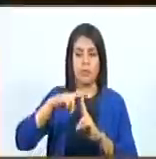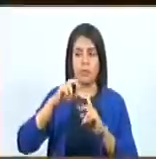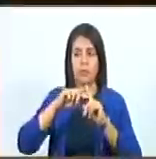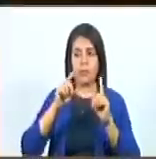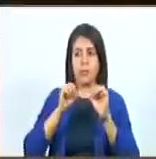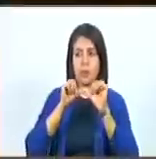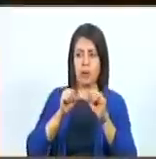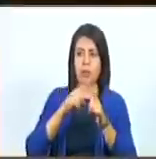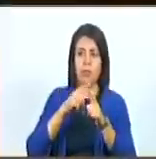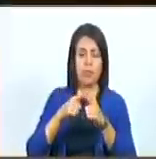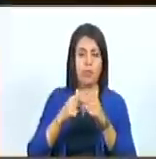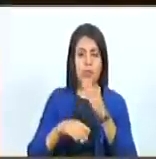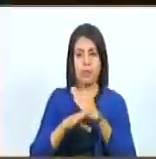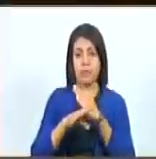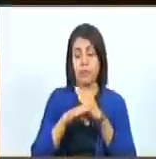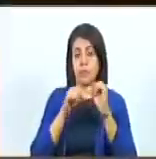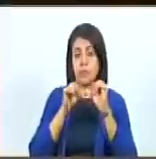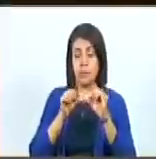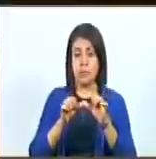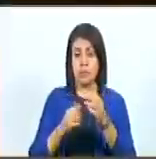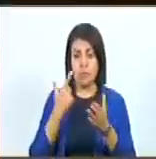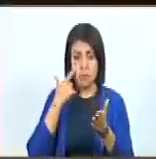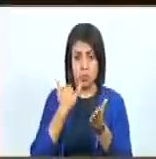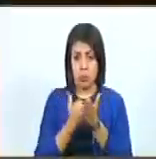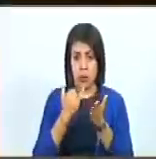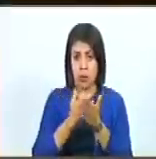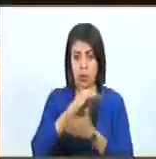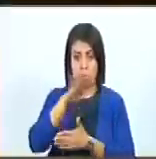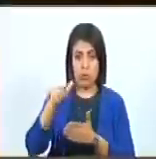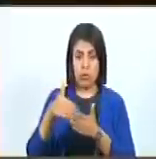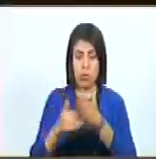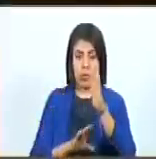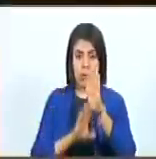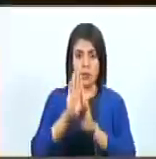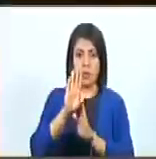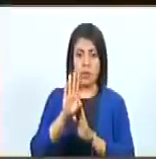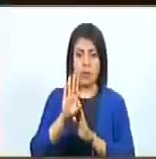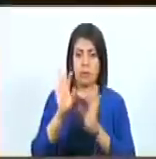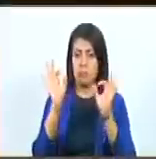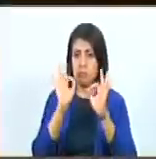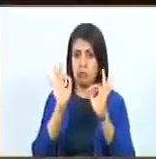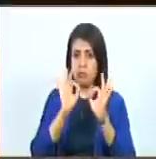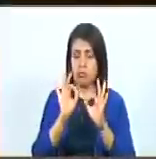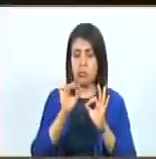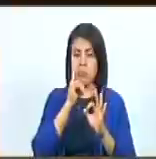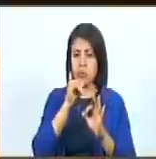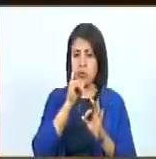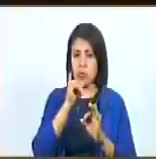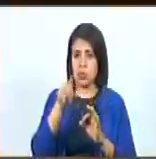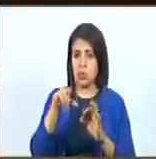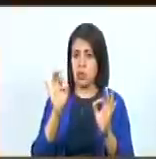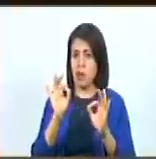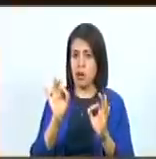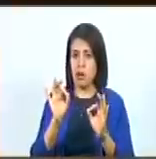quisiéramos que estuviera suficientemente sustentada para que todos avanzáramos. No hay nadie más anotado en el derecho de palabra.